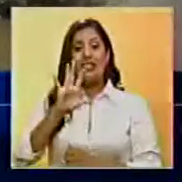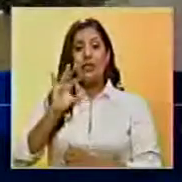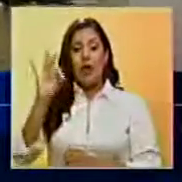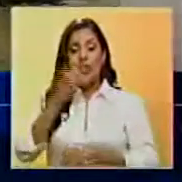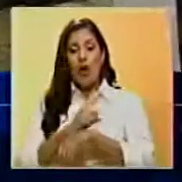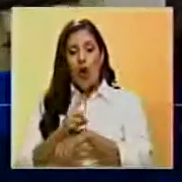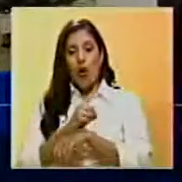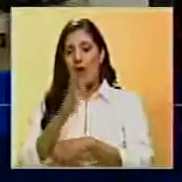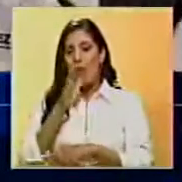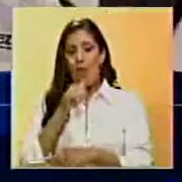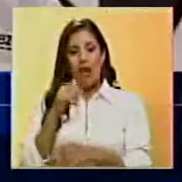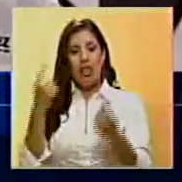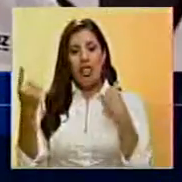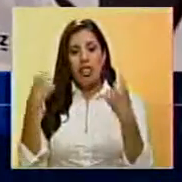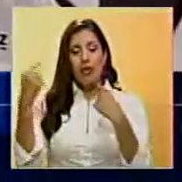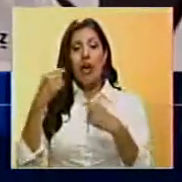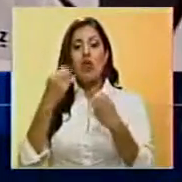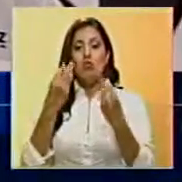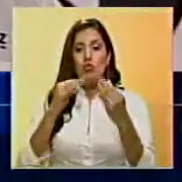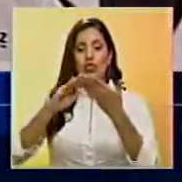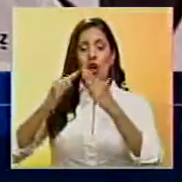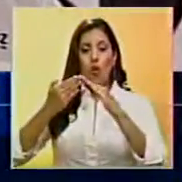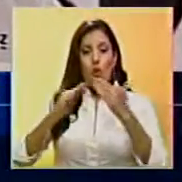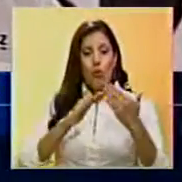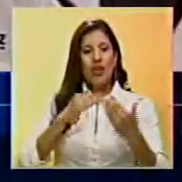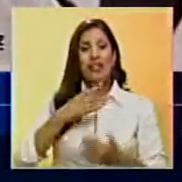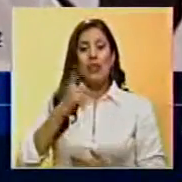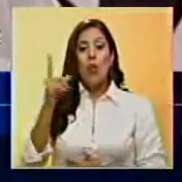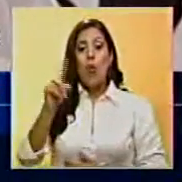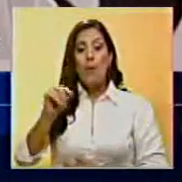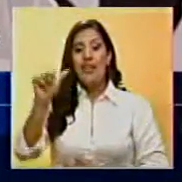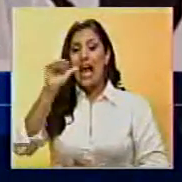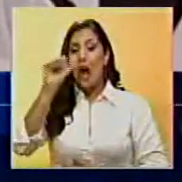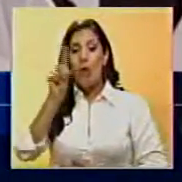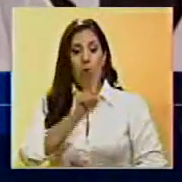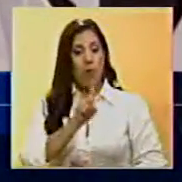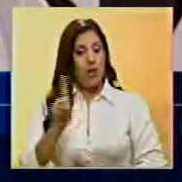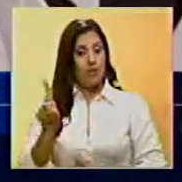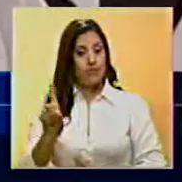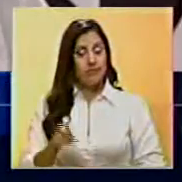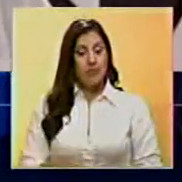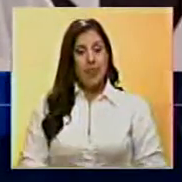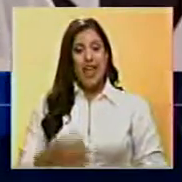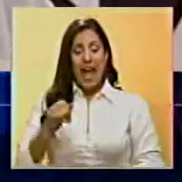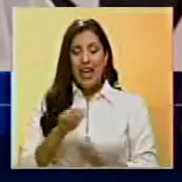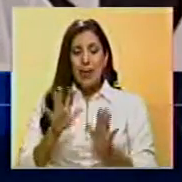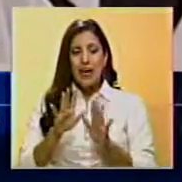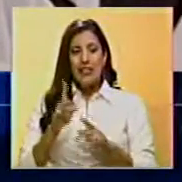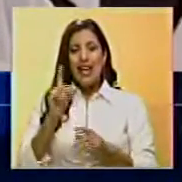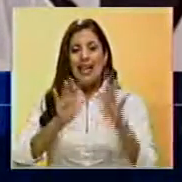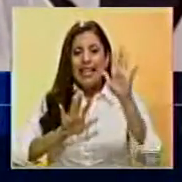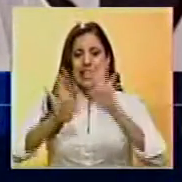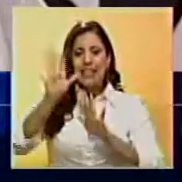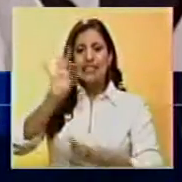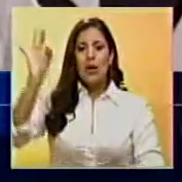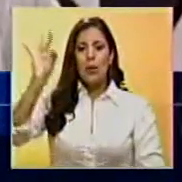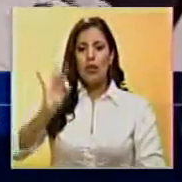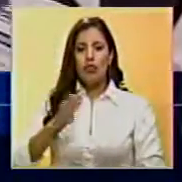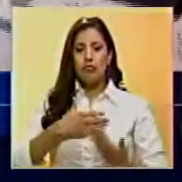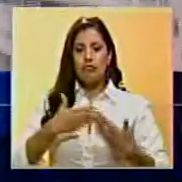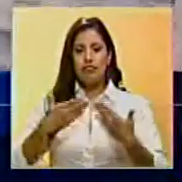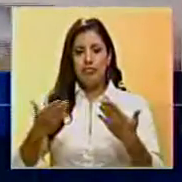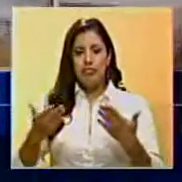no se está cumpliendo y muchas comunidades tienen más de un mes sin el servicio. A que solamente tenemos un 15% de